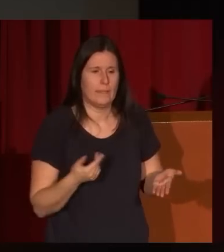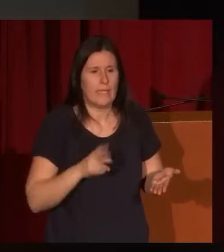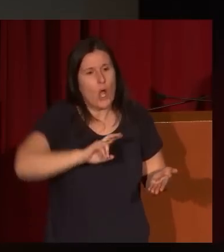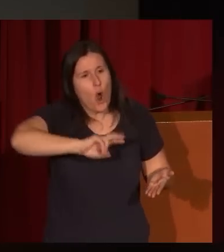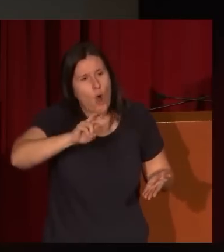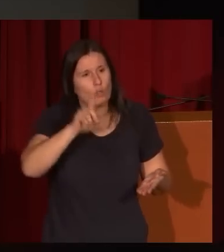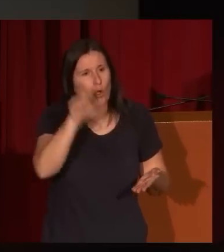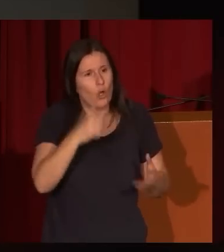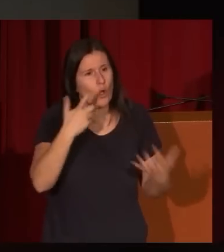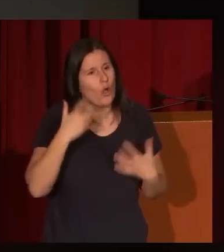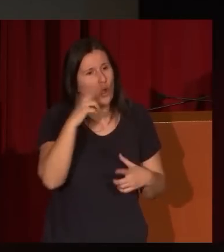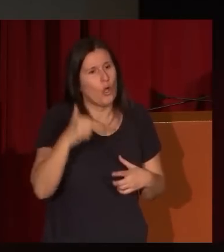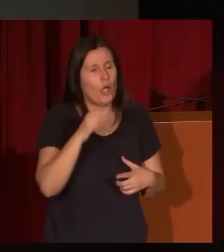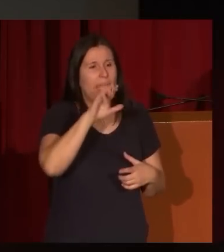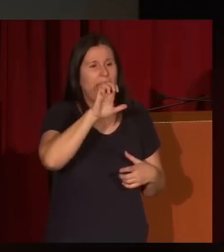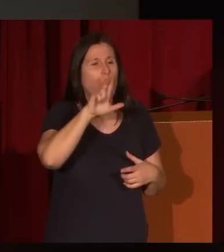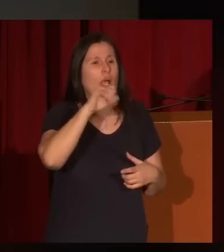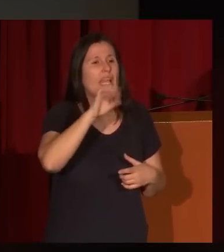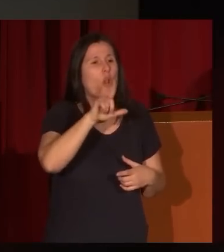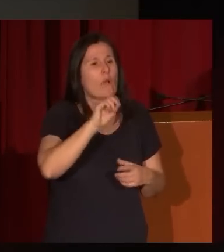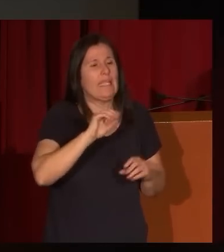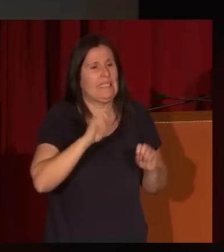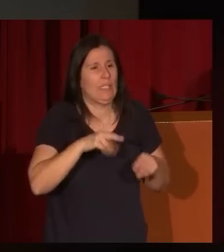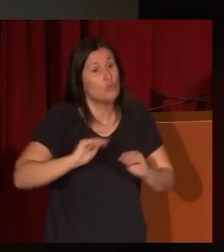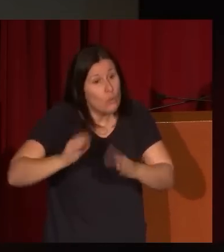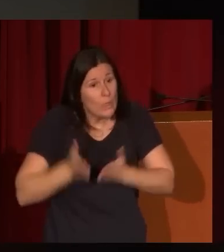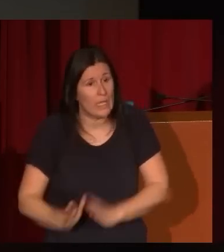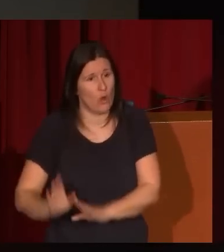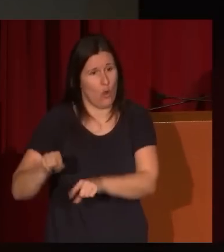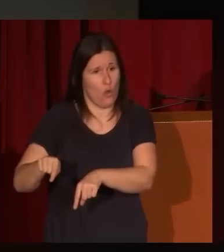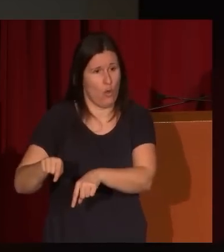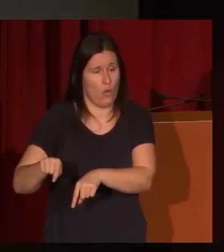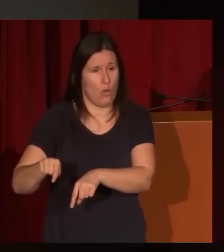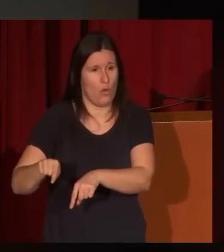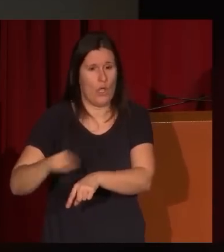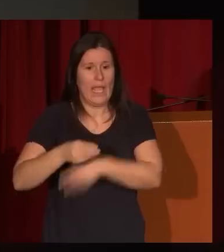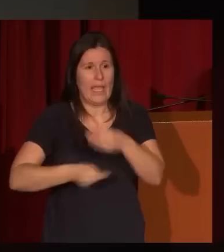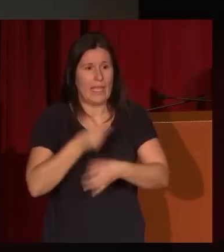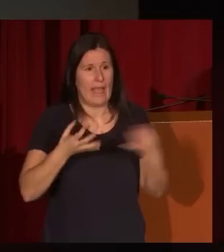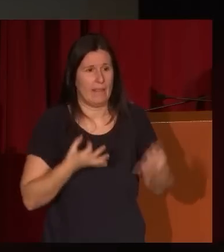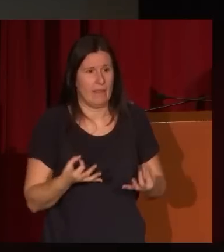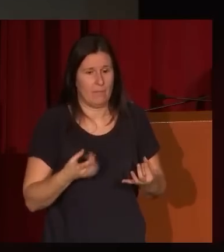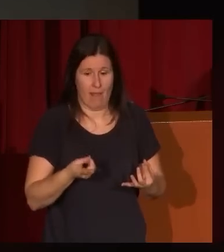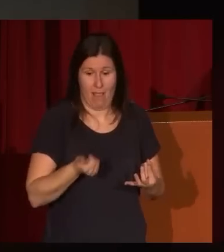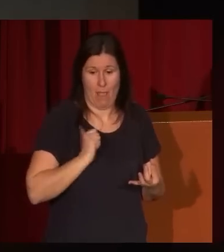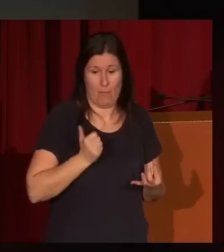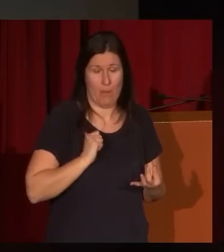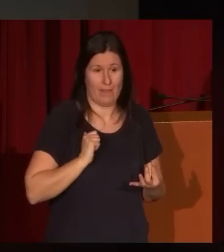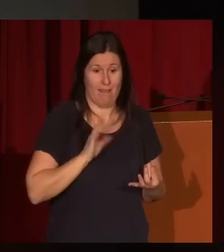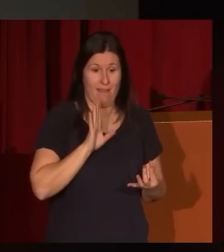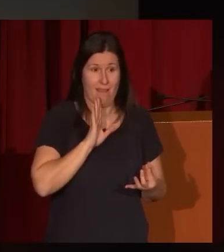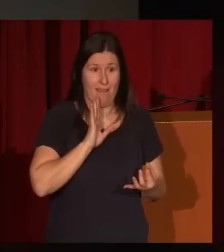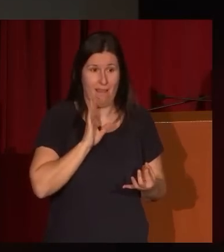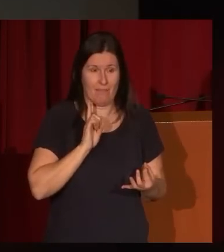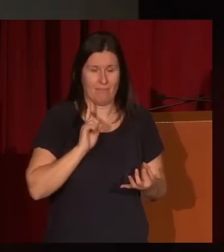otro Eugenio Lucas, que es Eugenio Lucas, su hijo. Eugenio Lucas, hijo, que lo que hace es, para aprovechar el filón